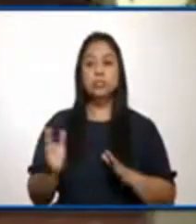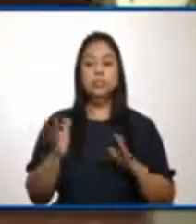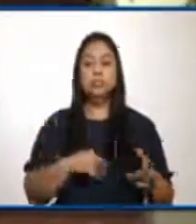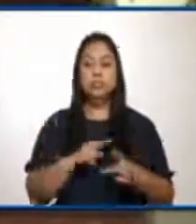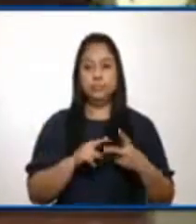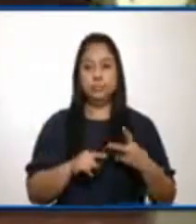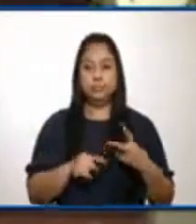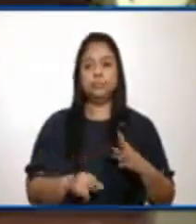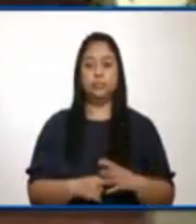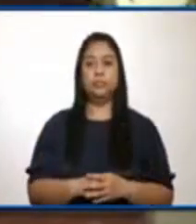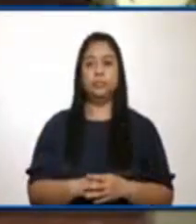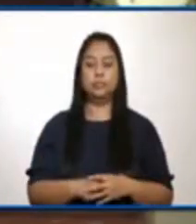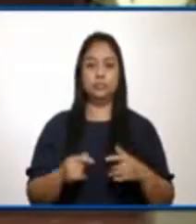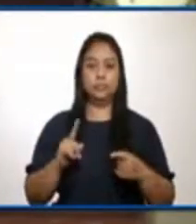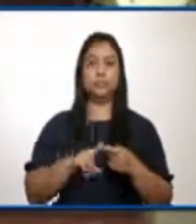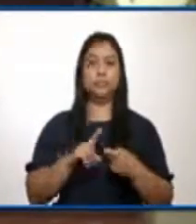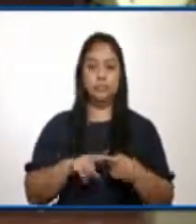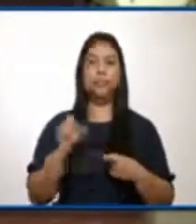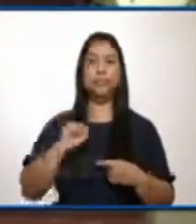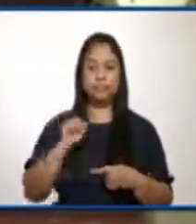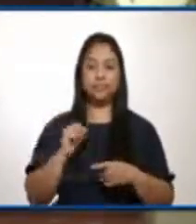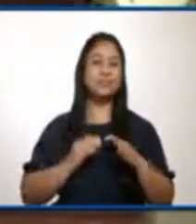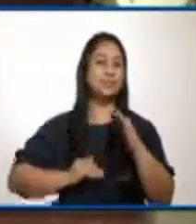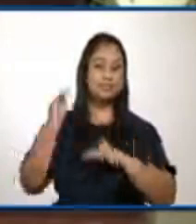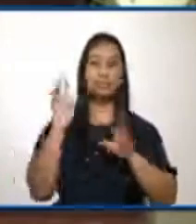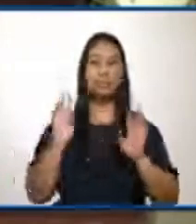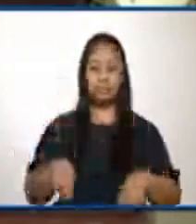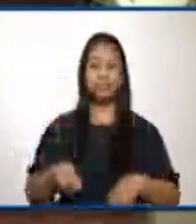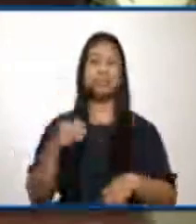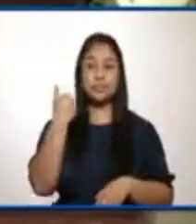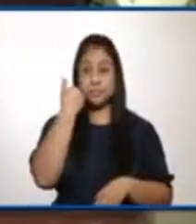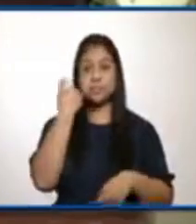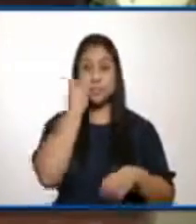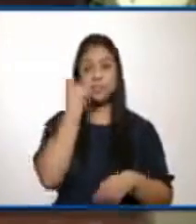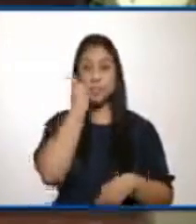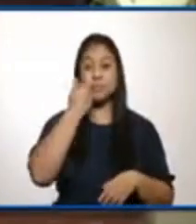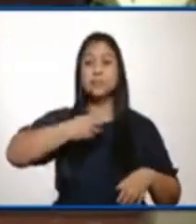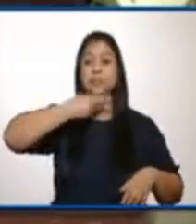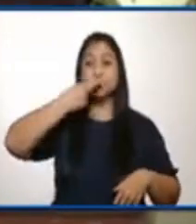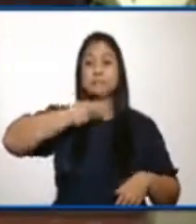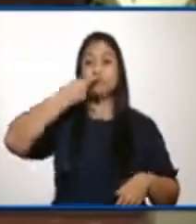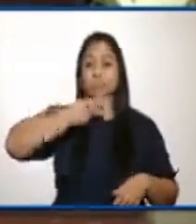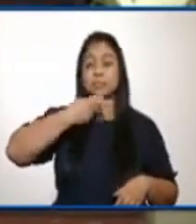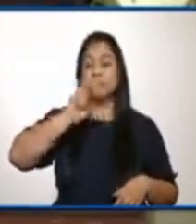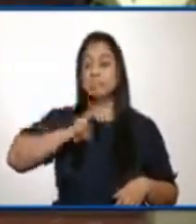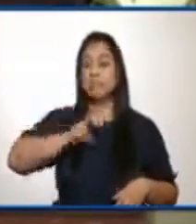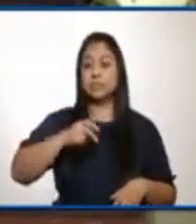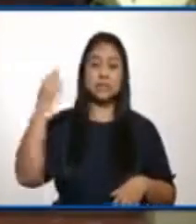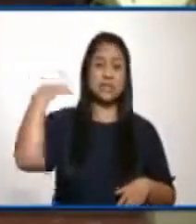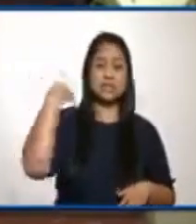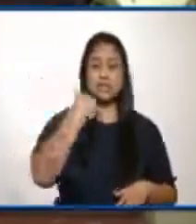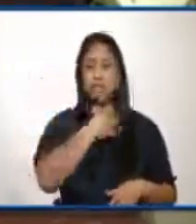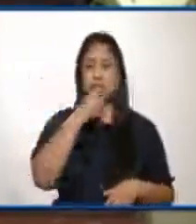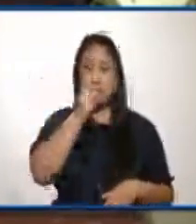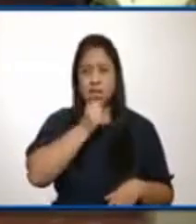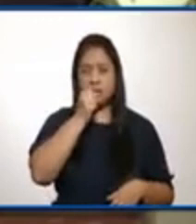ha aumentado el número de personas reportadas con problemas respiratorios, especialmente en esas áreas,